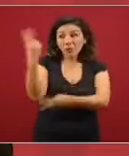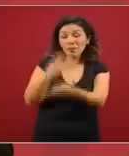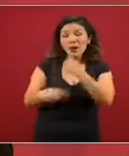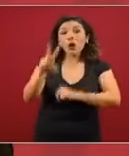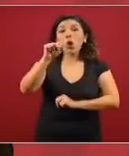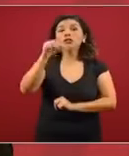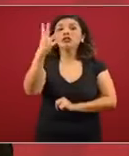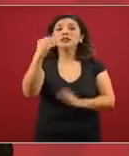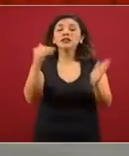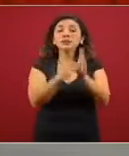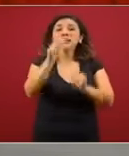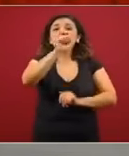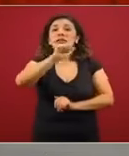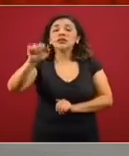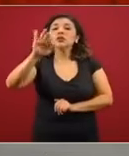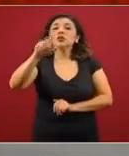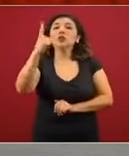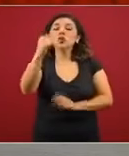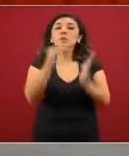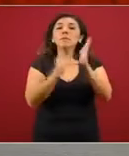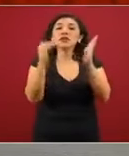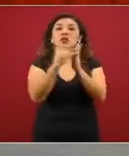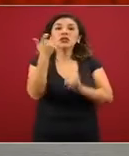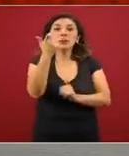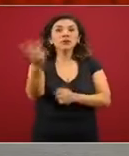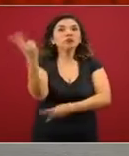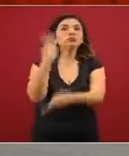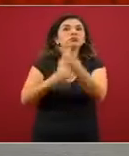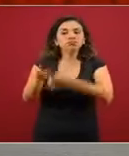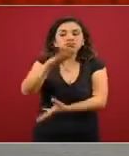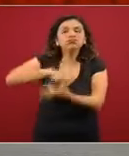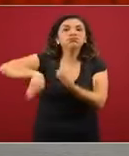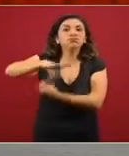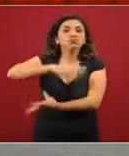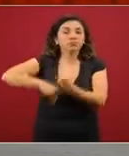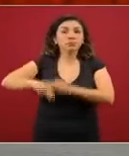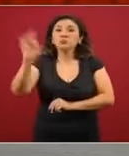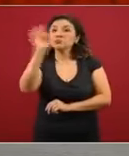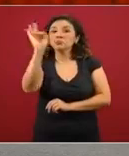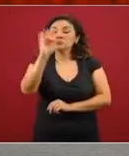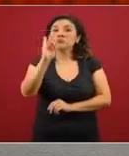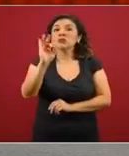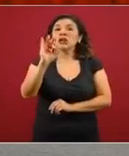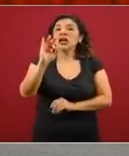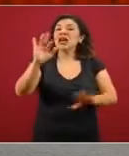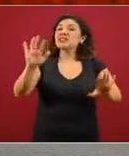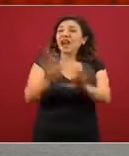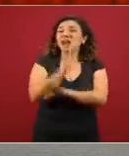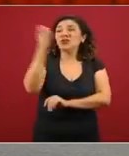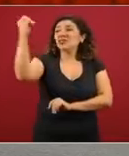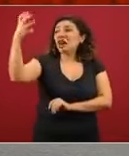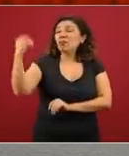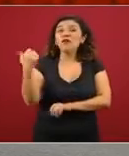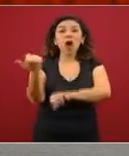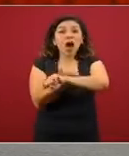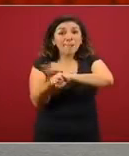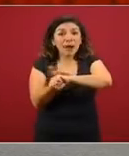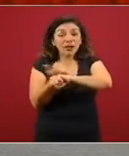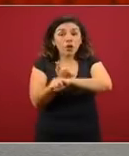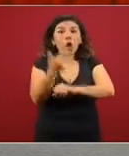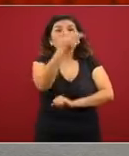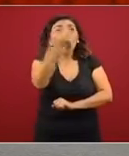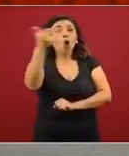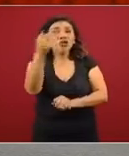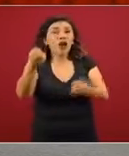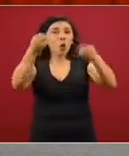mil 651 millones de pesos. Si nos vamos al semáforo amarillo, la ocupación hotelera varía